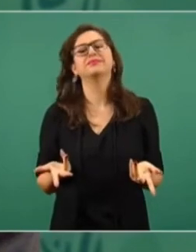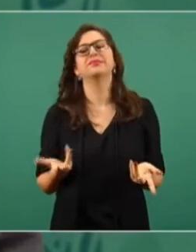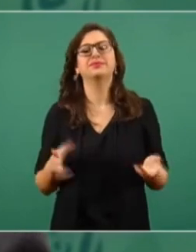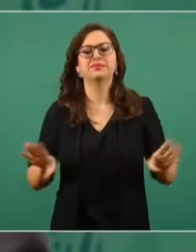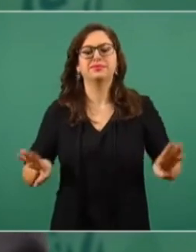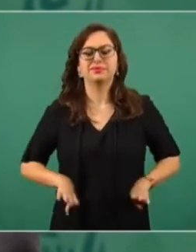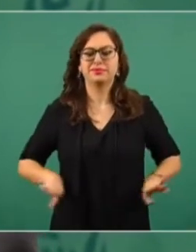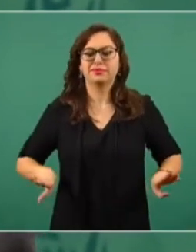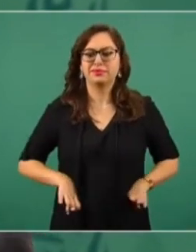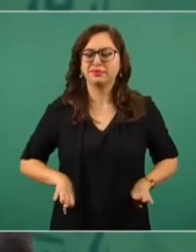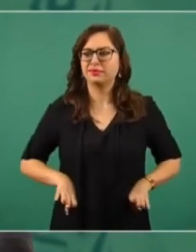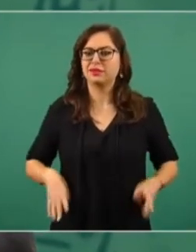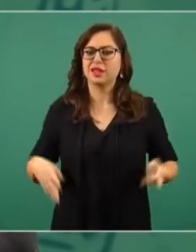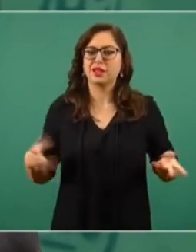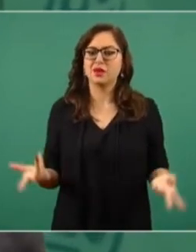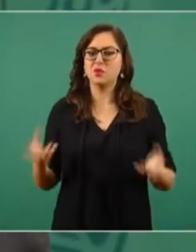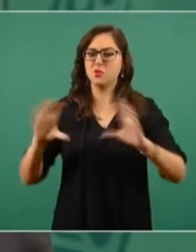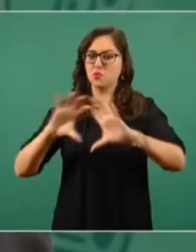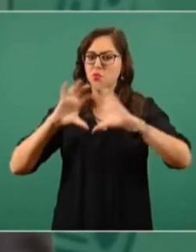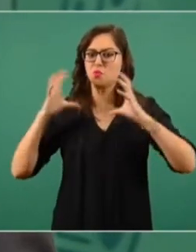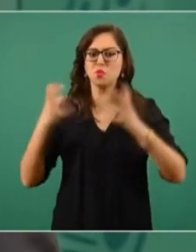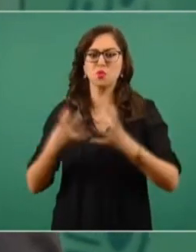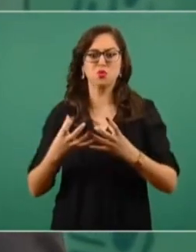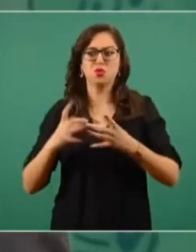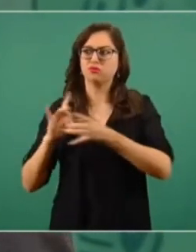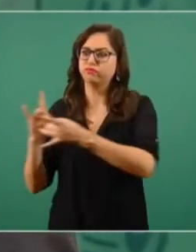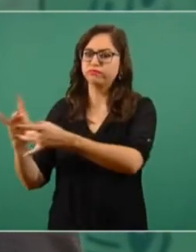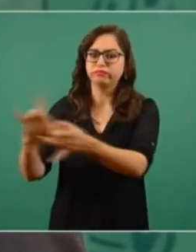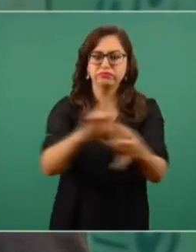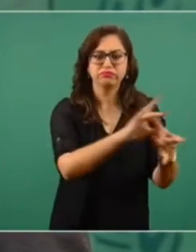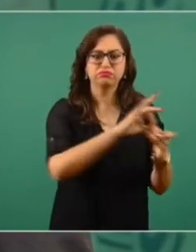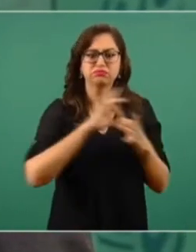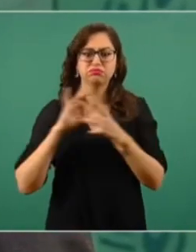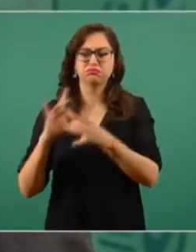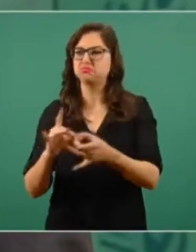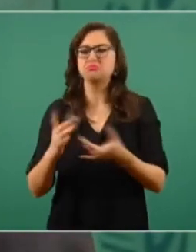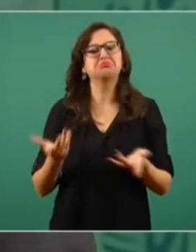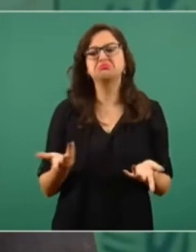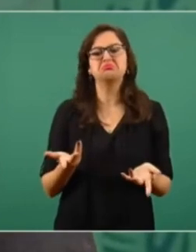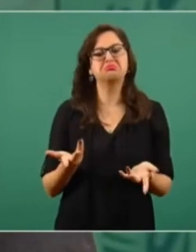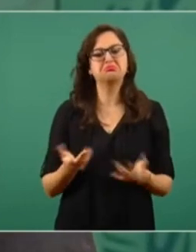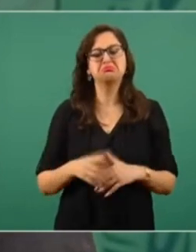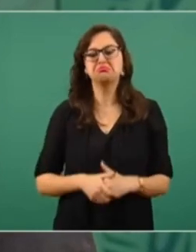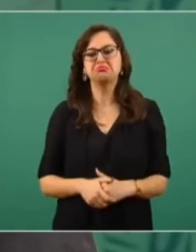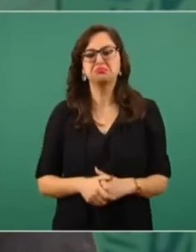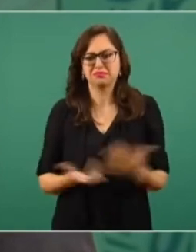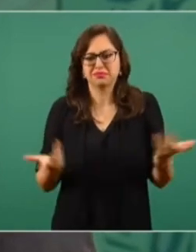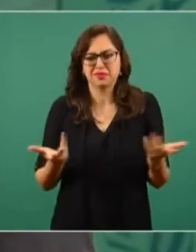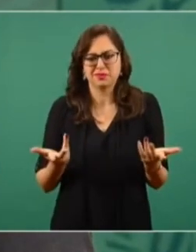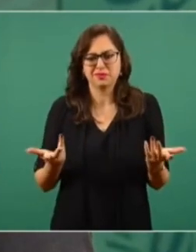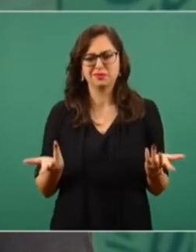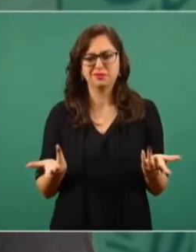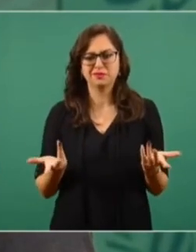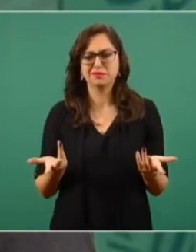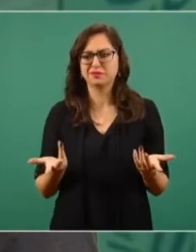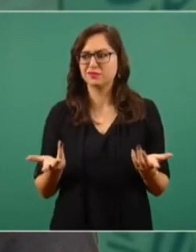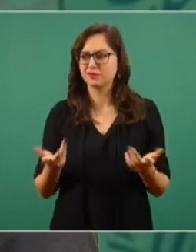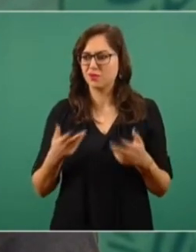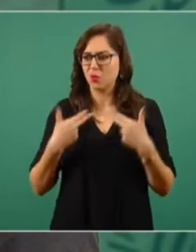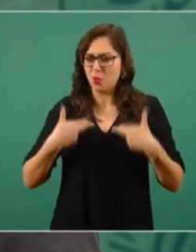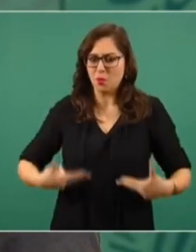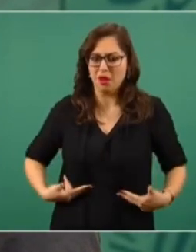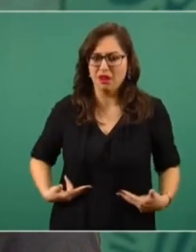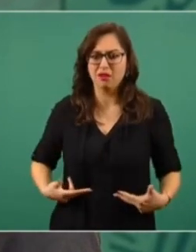un mundo sin fronteras, en un mundo con fraternidad universal,